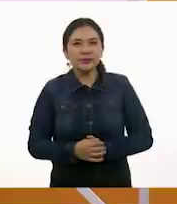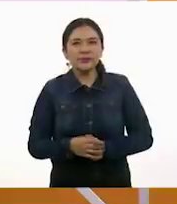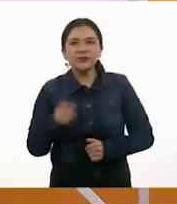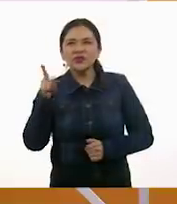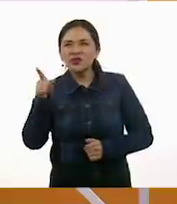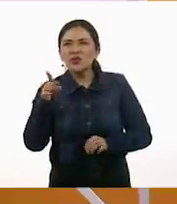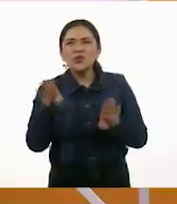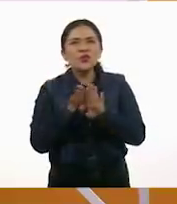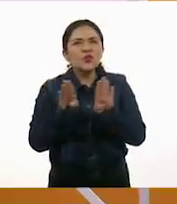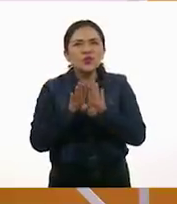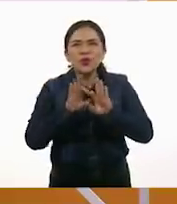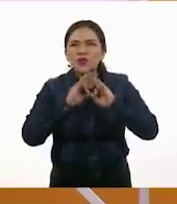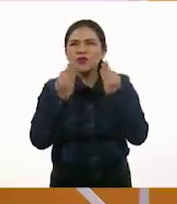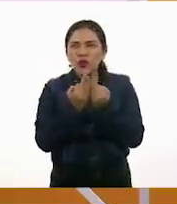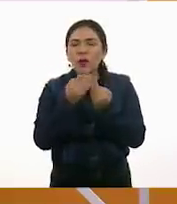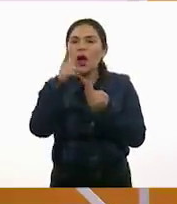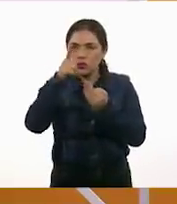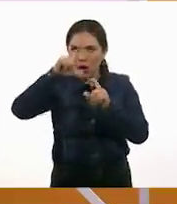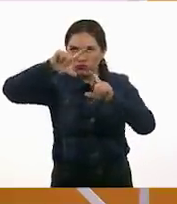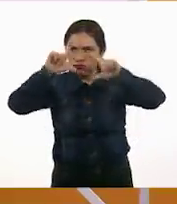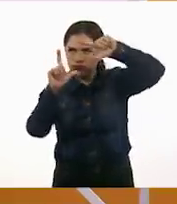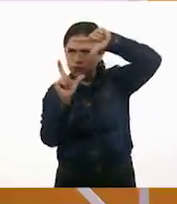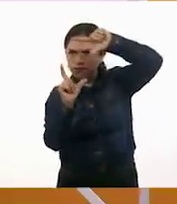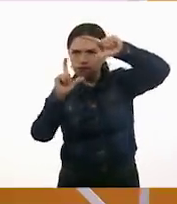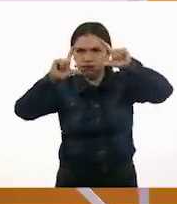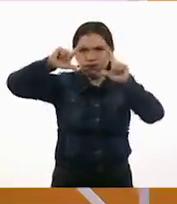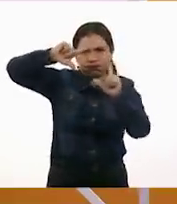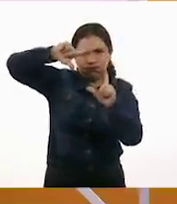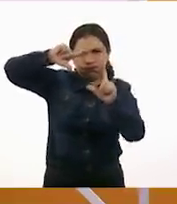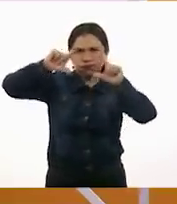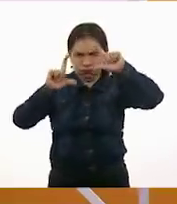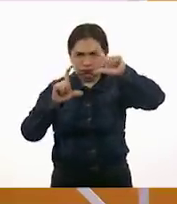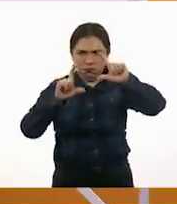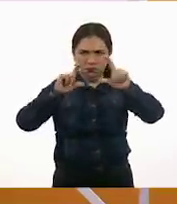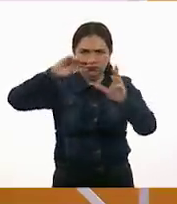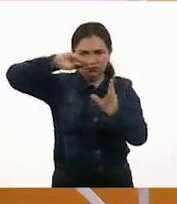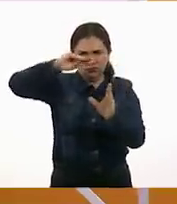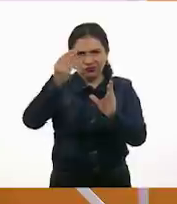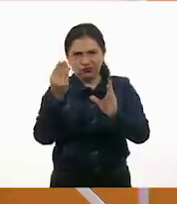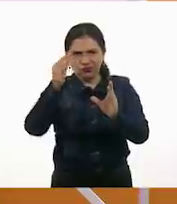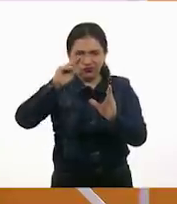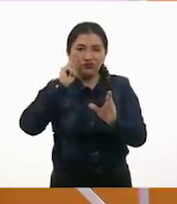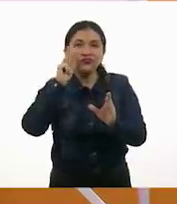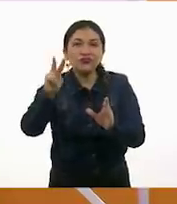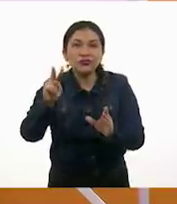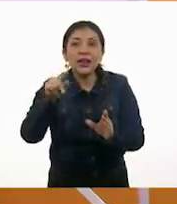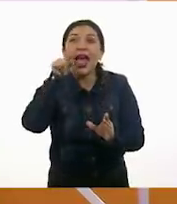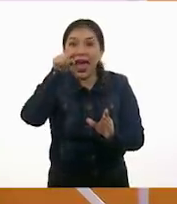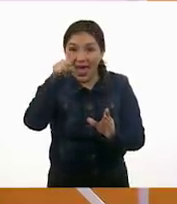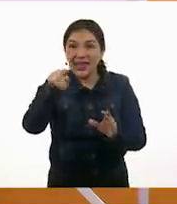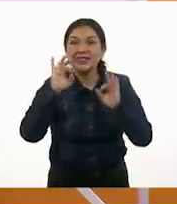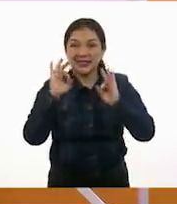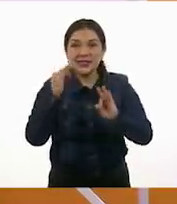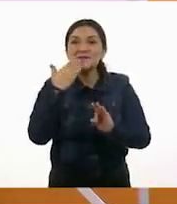va? ¿Cómo va? Recuerda, mueve tus piezas. Así. Sí. Muy bien.